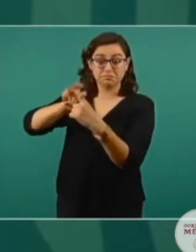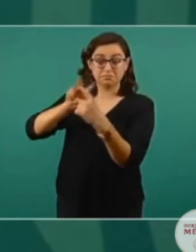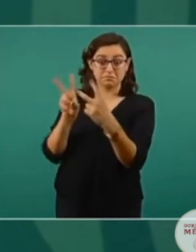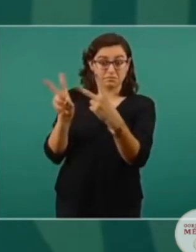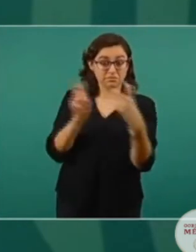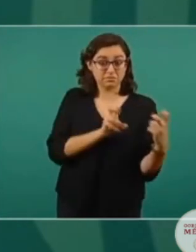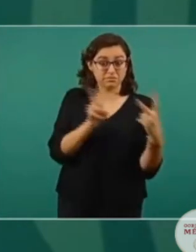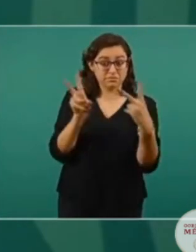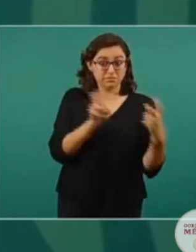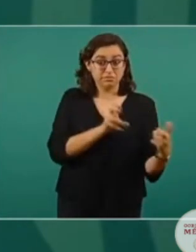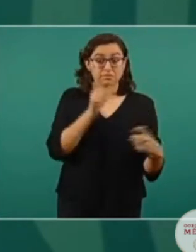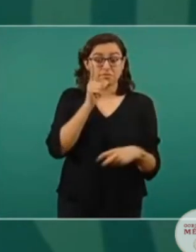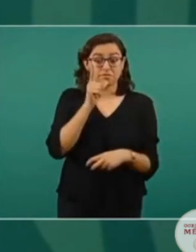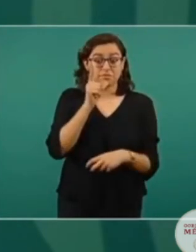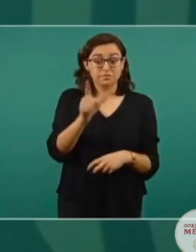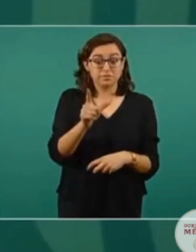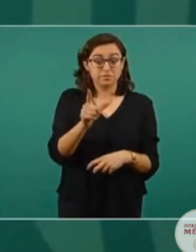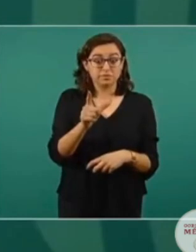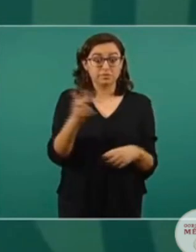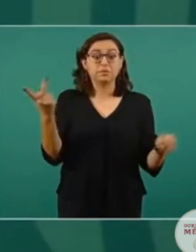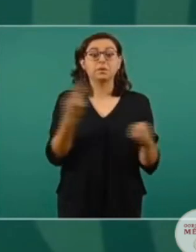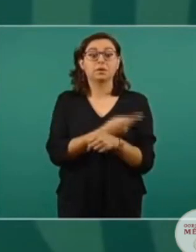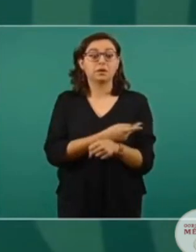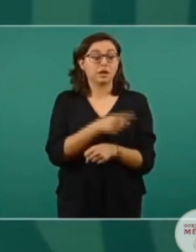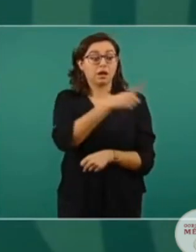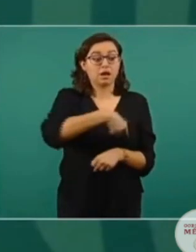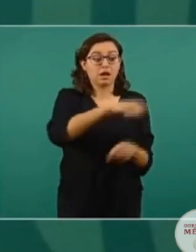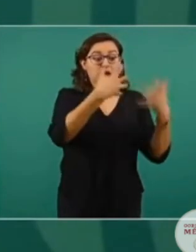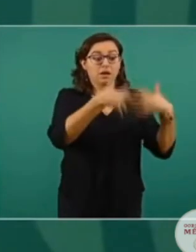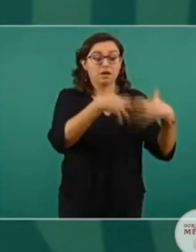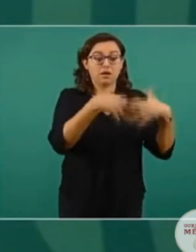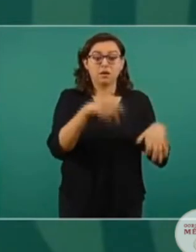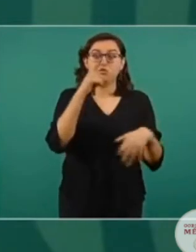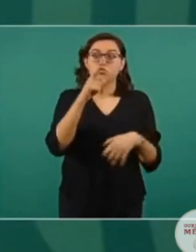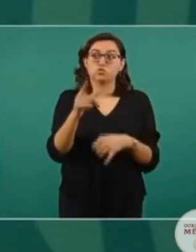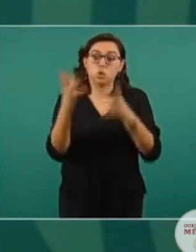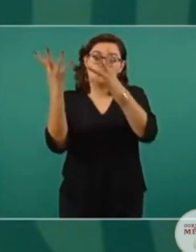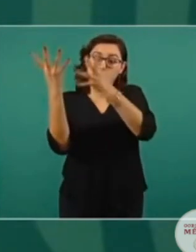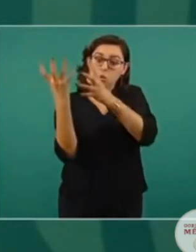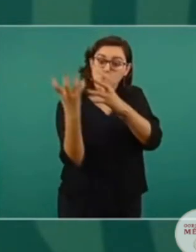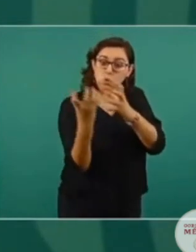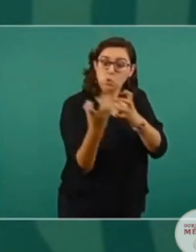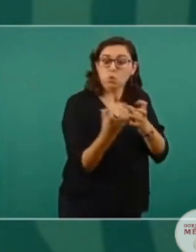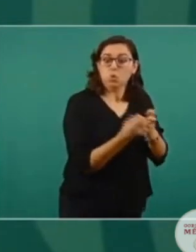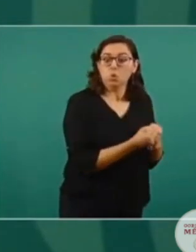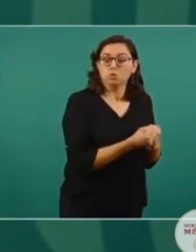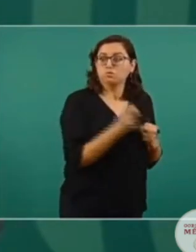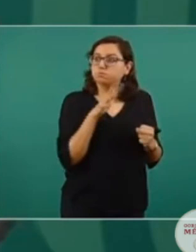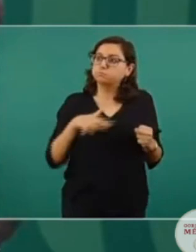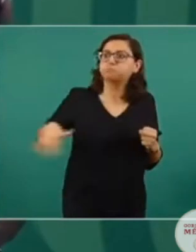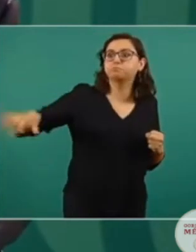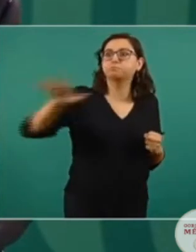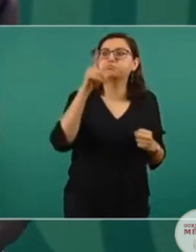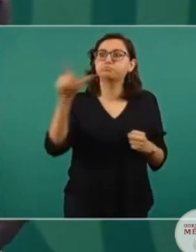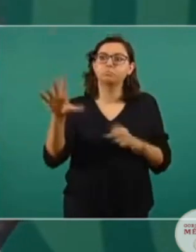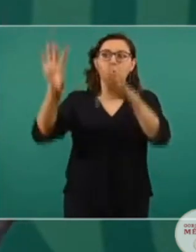Porque pueden ocasionar apagones si no hay control. Se planteó de que era un asunto de